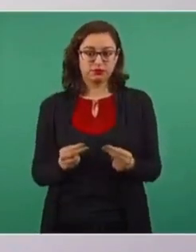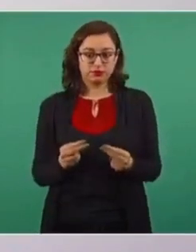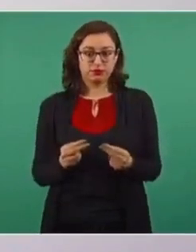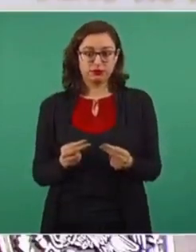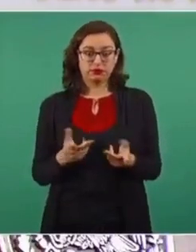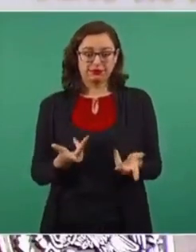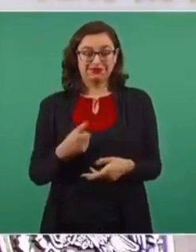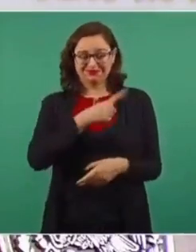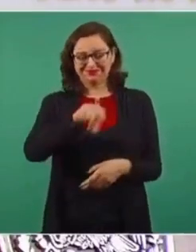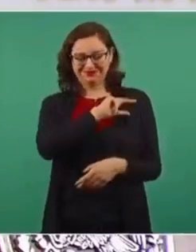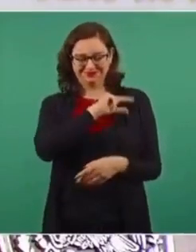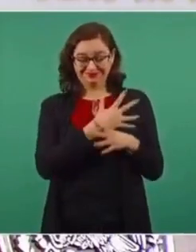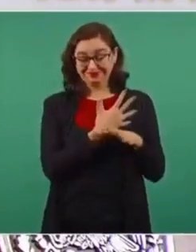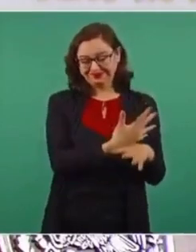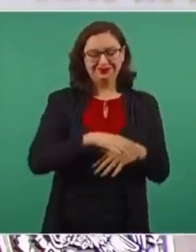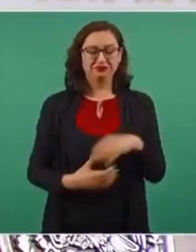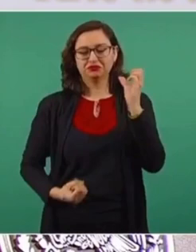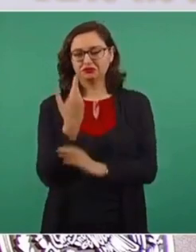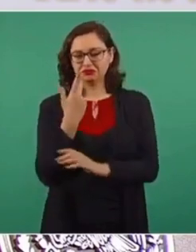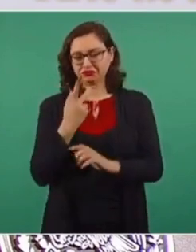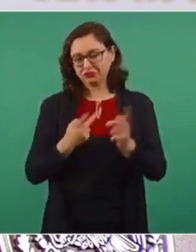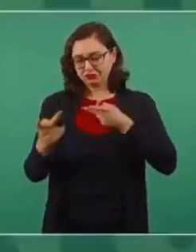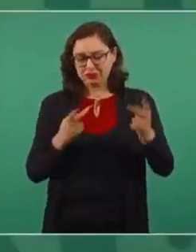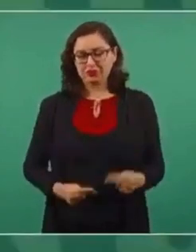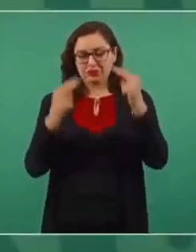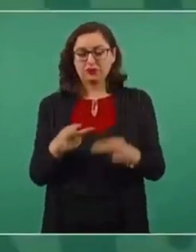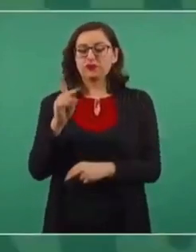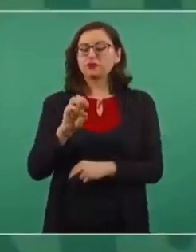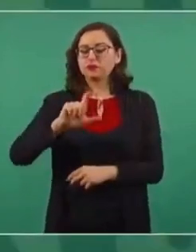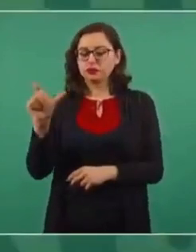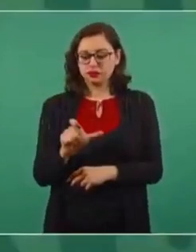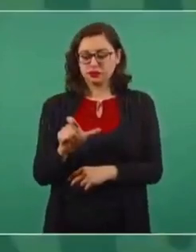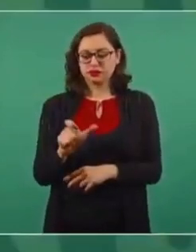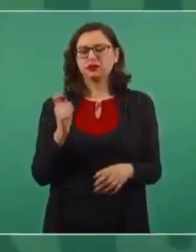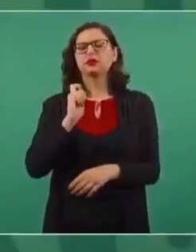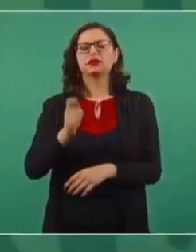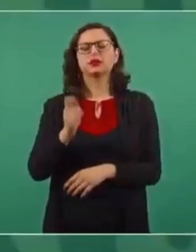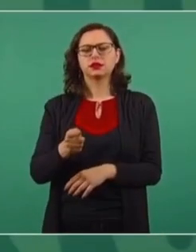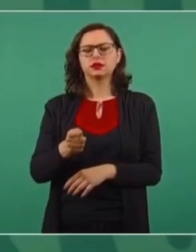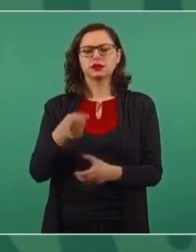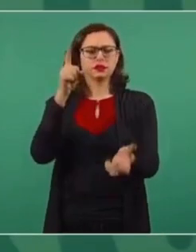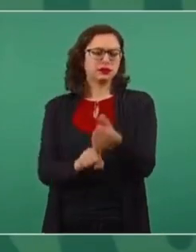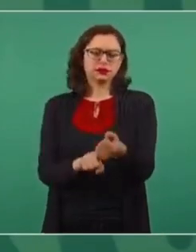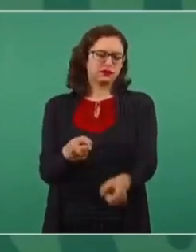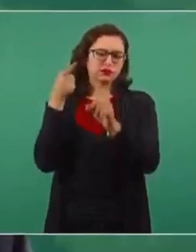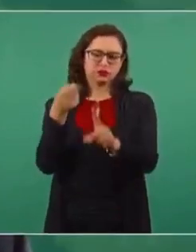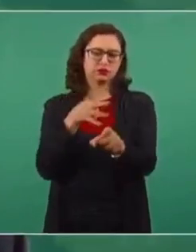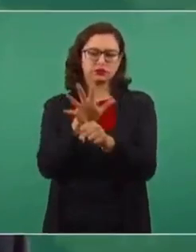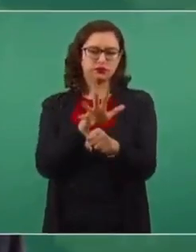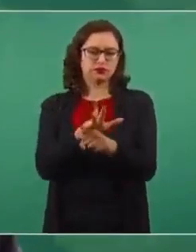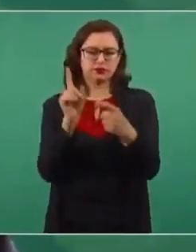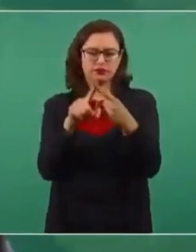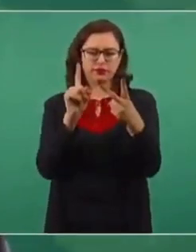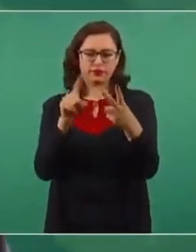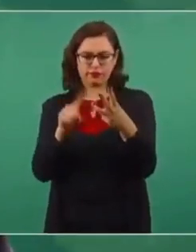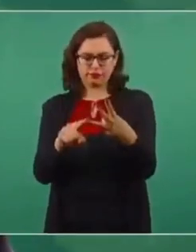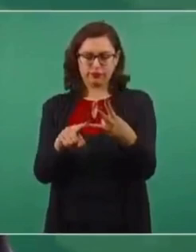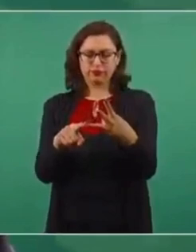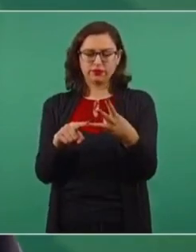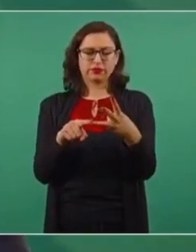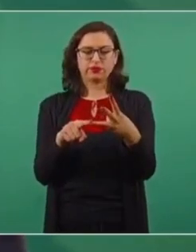en las empresas privadas, el nuevo plan de negocios de Pemex, consiste en esencia en tres actividades.